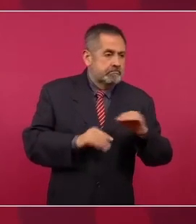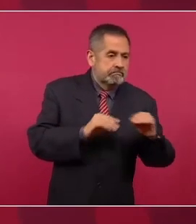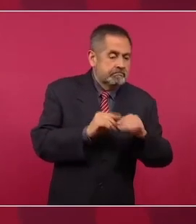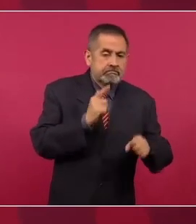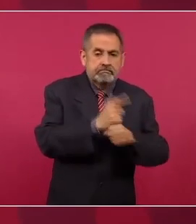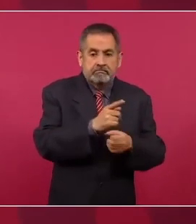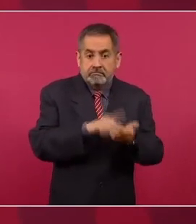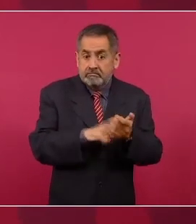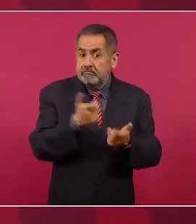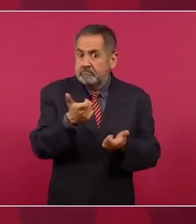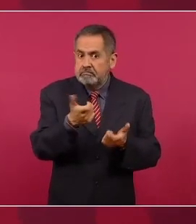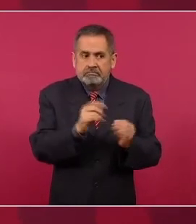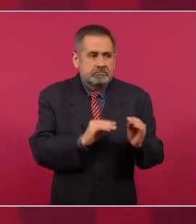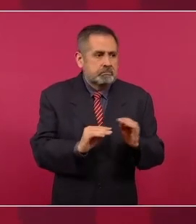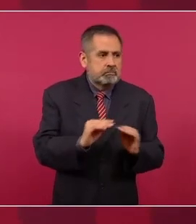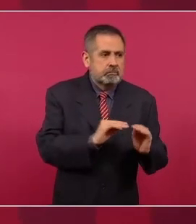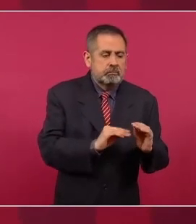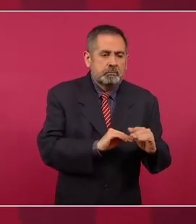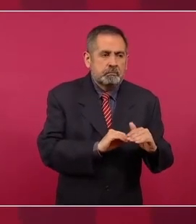de dinero